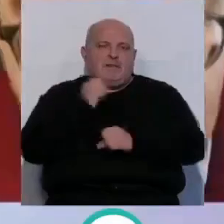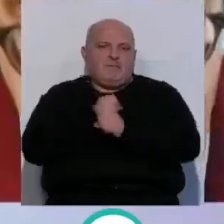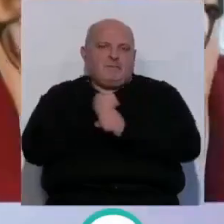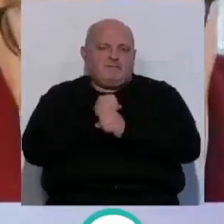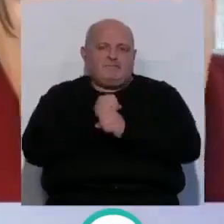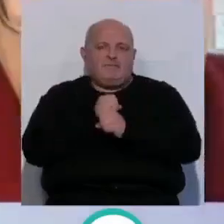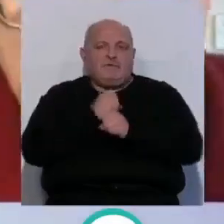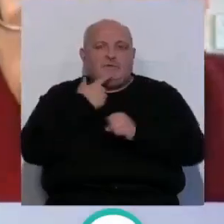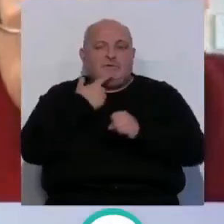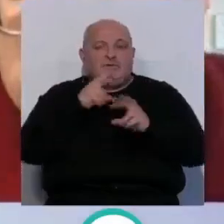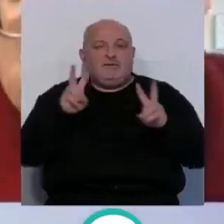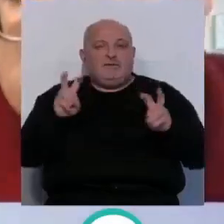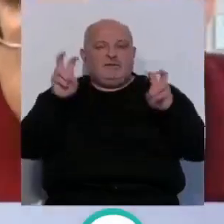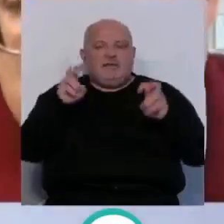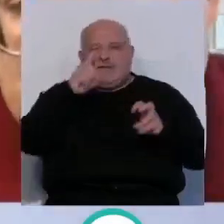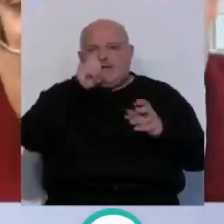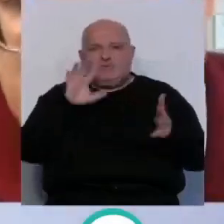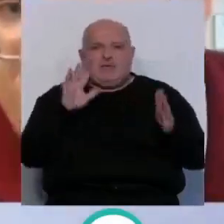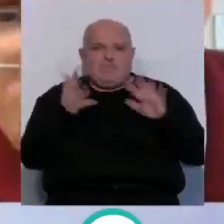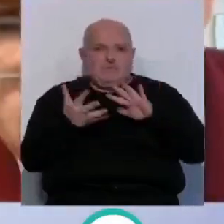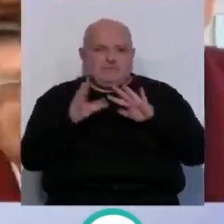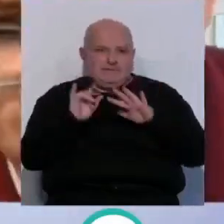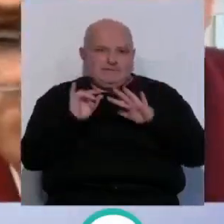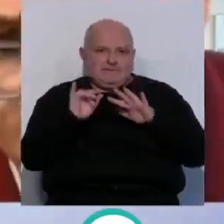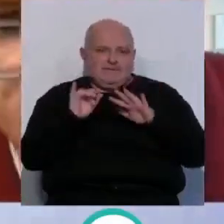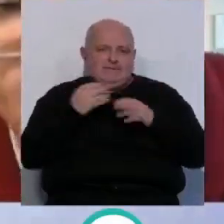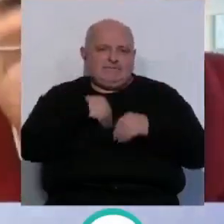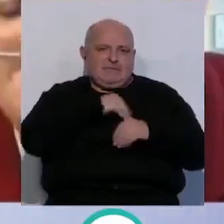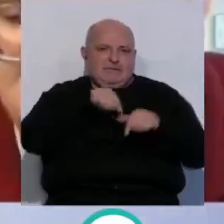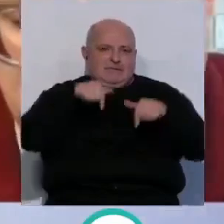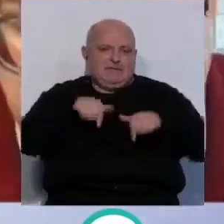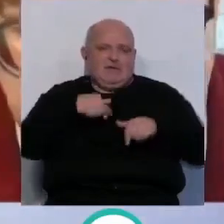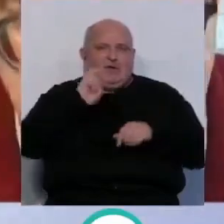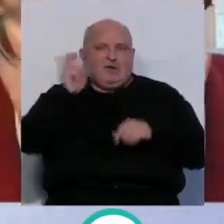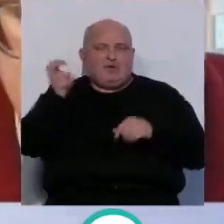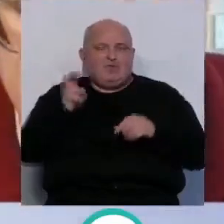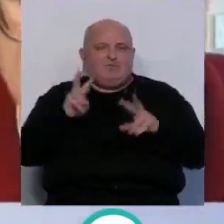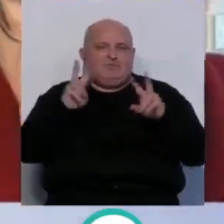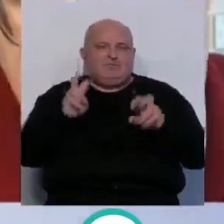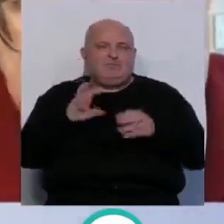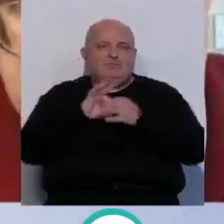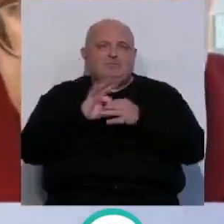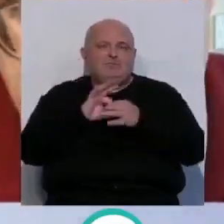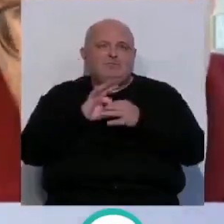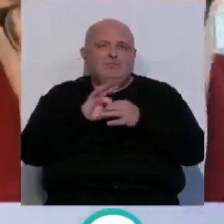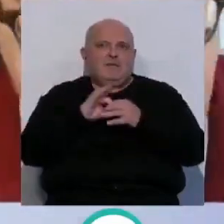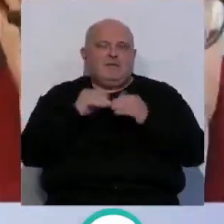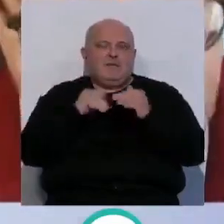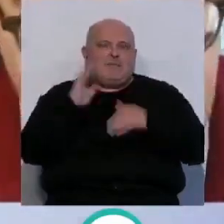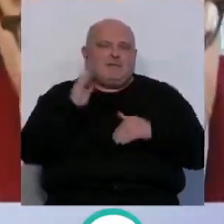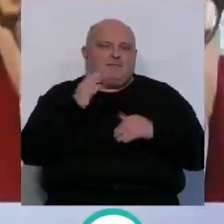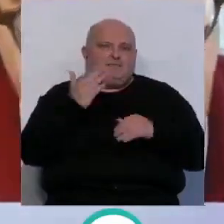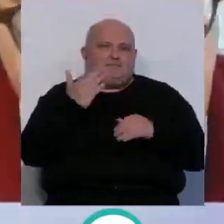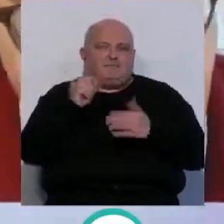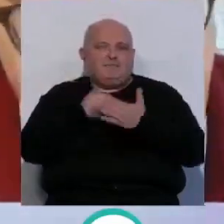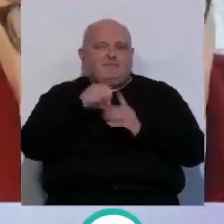Por lo tanto, yo esto lo califico como un año de transición. En el caso de España, para otros socios comunitarios es un año más doloroso desde